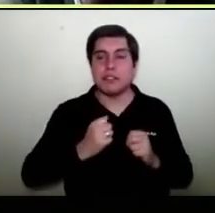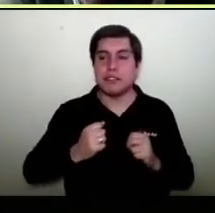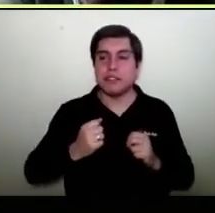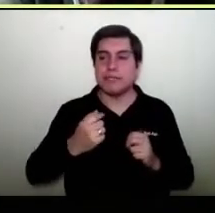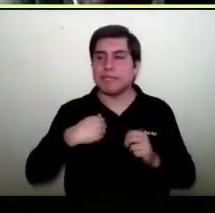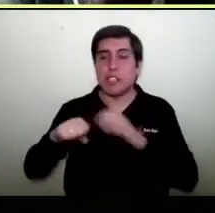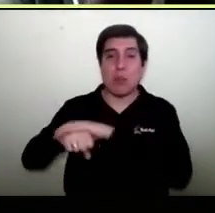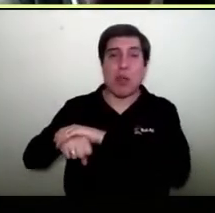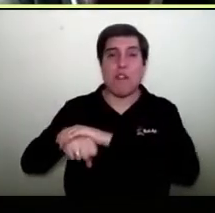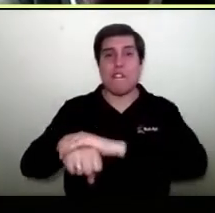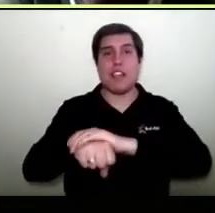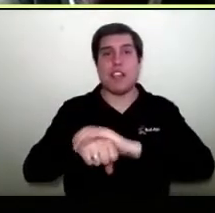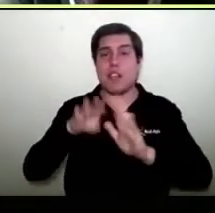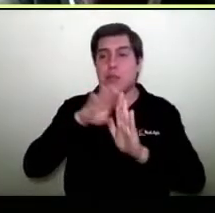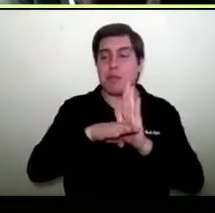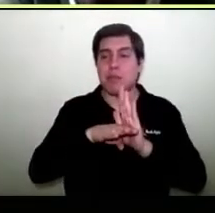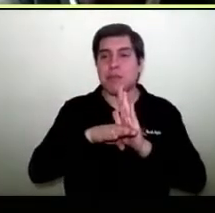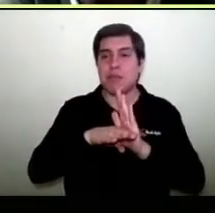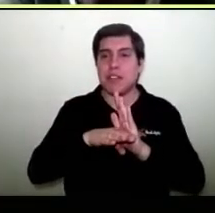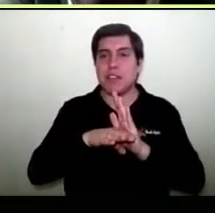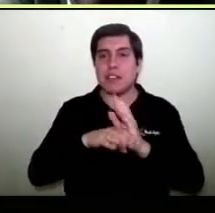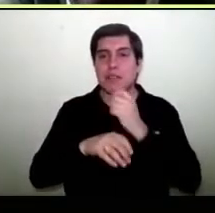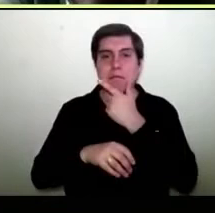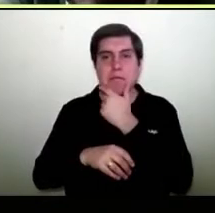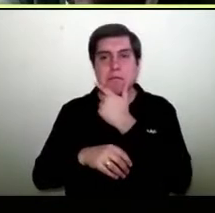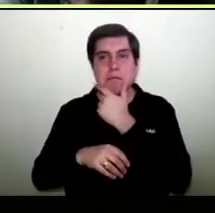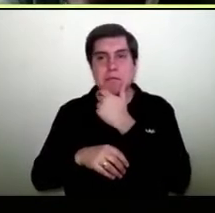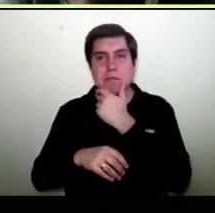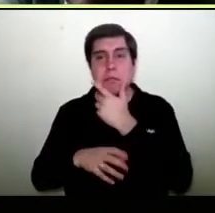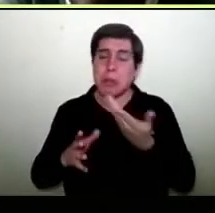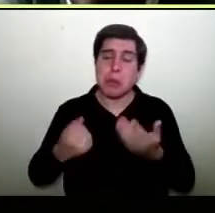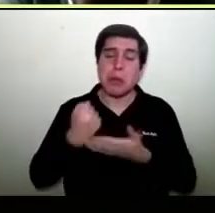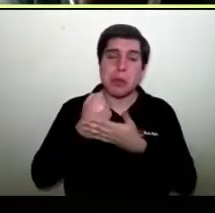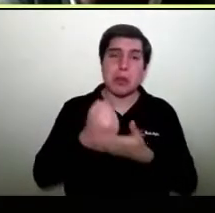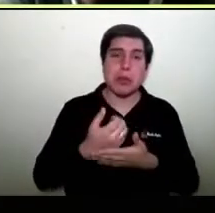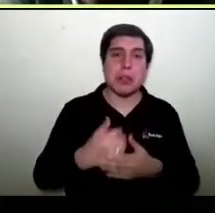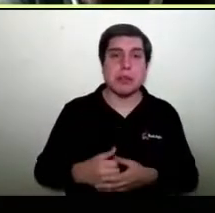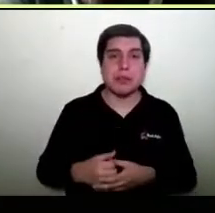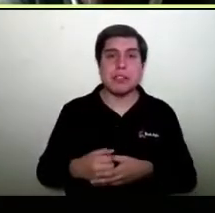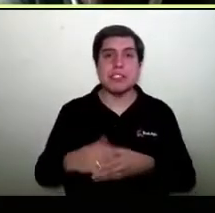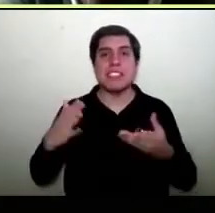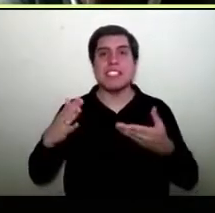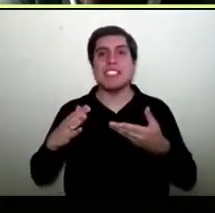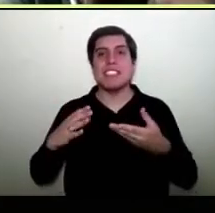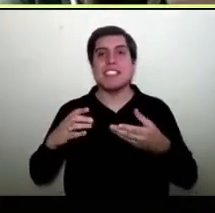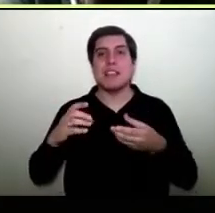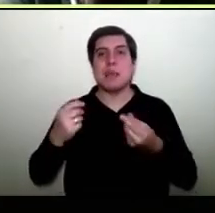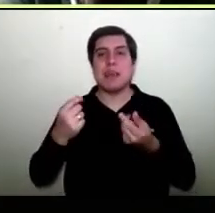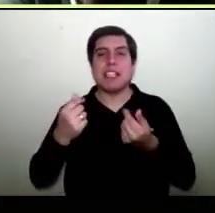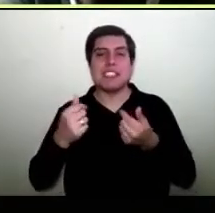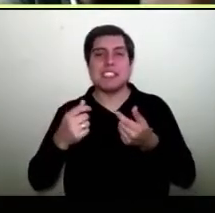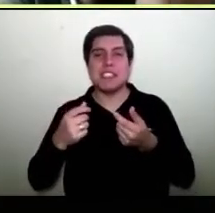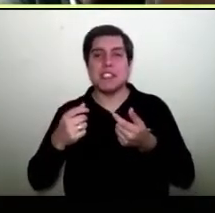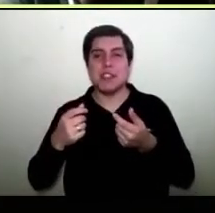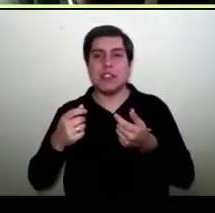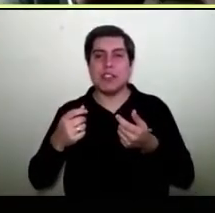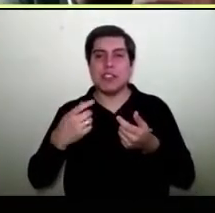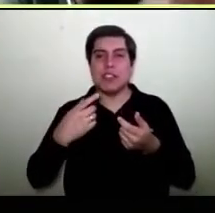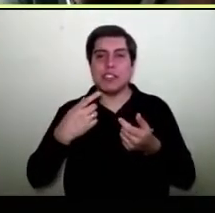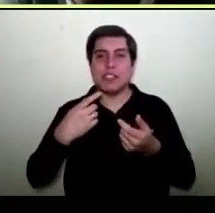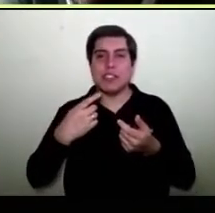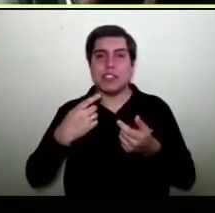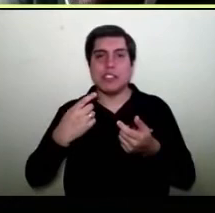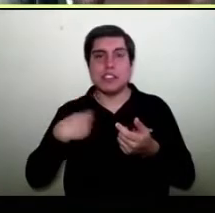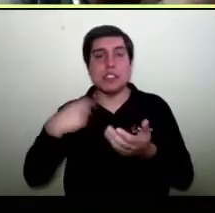obligación al comprarle a quien es parte de tu mismo círculo, lo que se llama el círculo virtuoso. En el fondo, si yo compro donde habito,